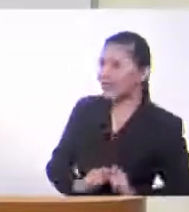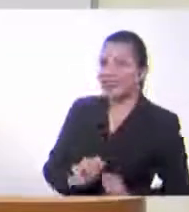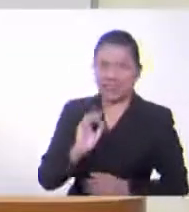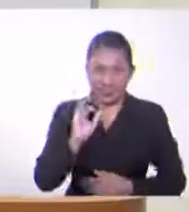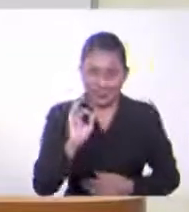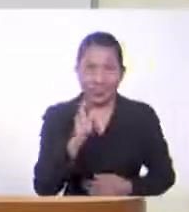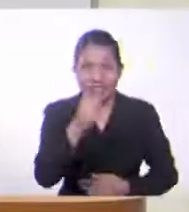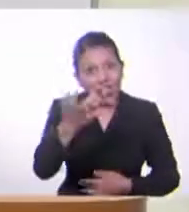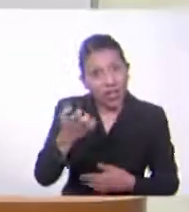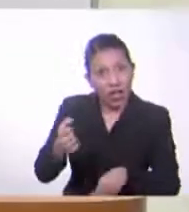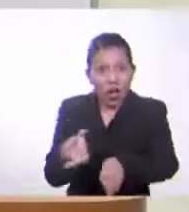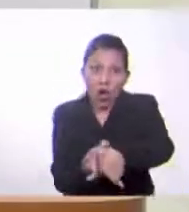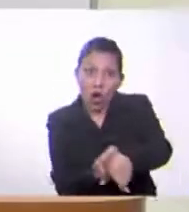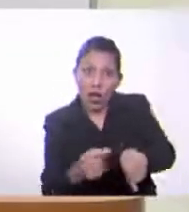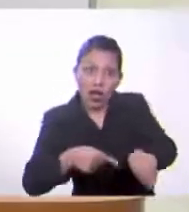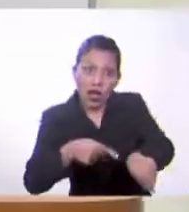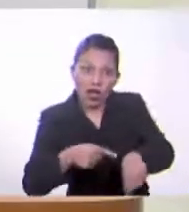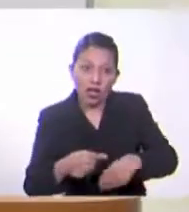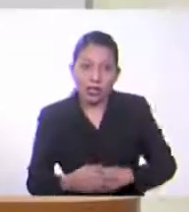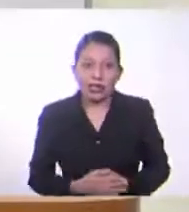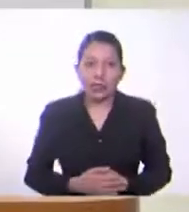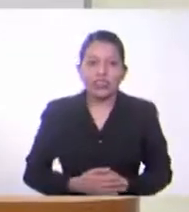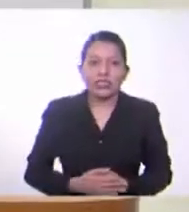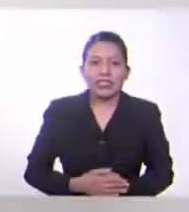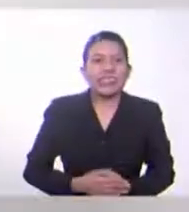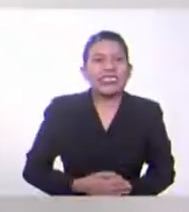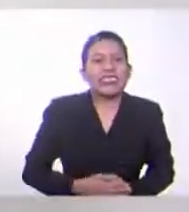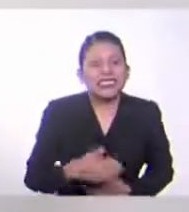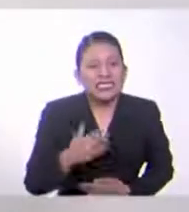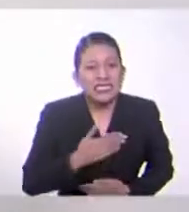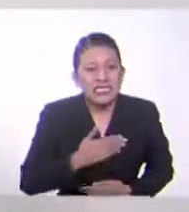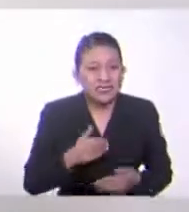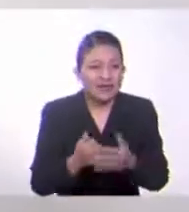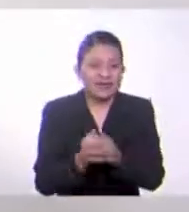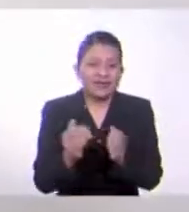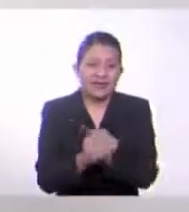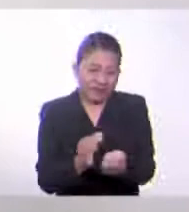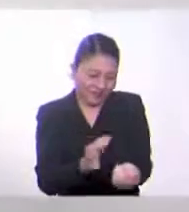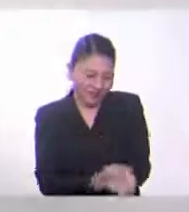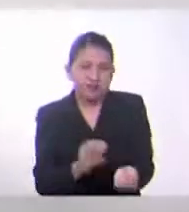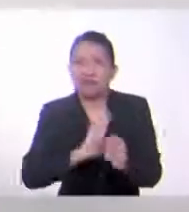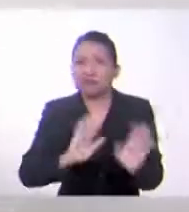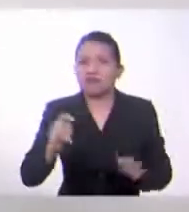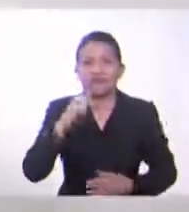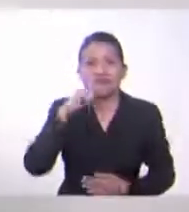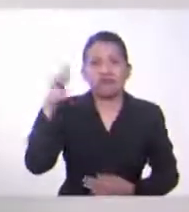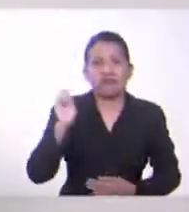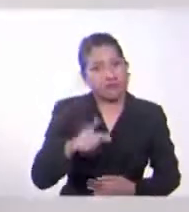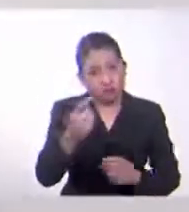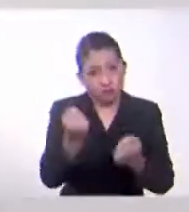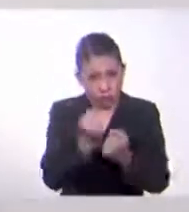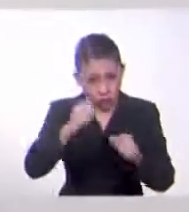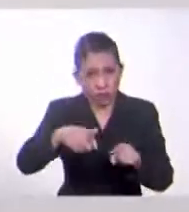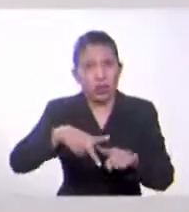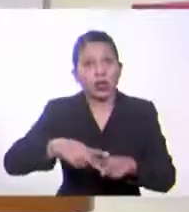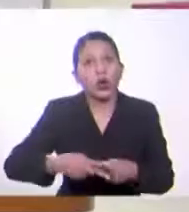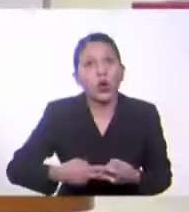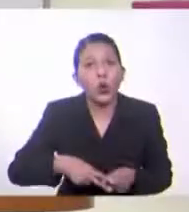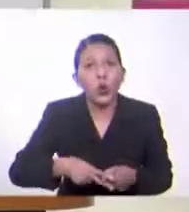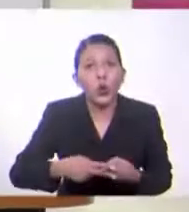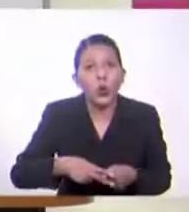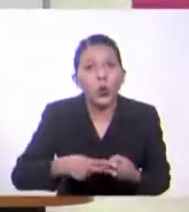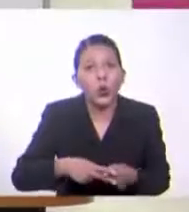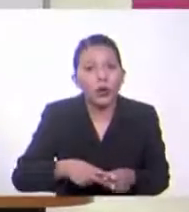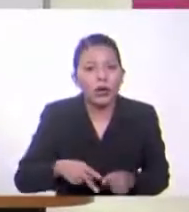¿Quiere un reloj? En realidad me acerqué porque fíjese que el mío dejó de funcionar. ¿Para qué me lo reparan? ¿Está reparando? Mmm, fíjese que